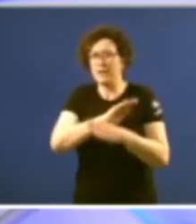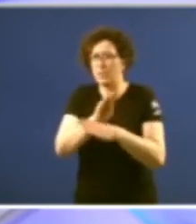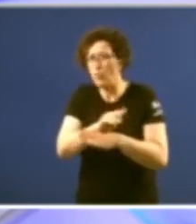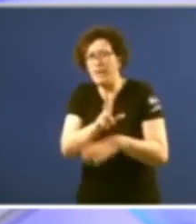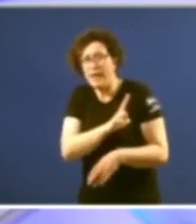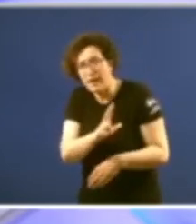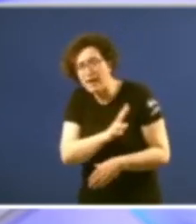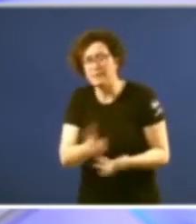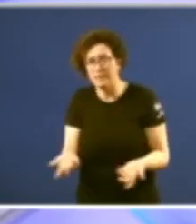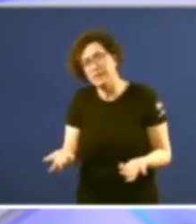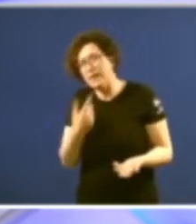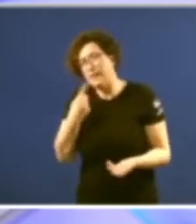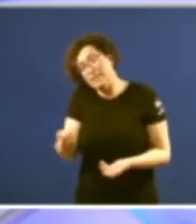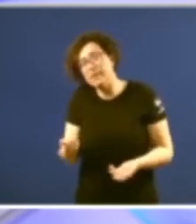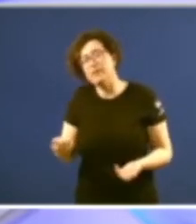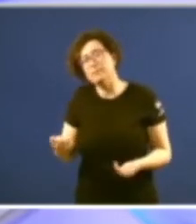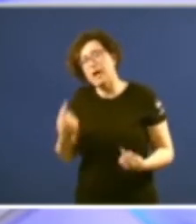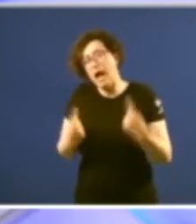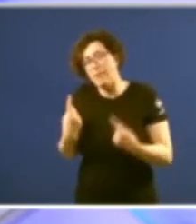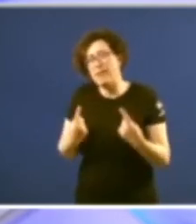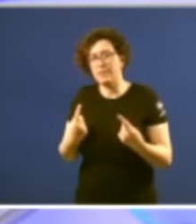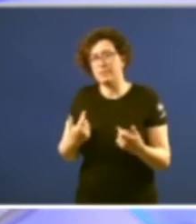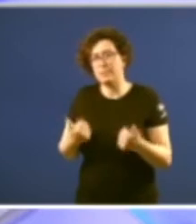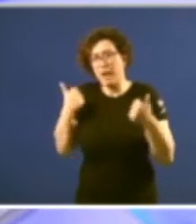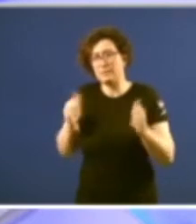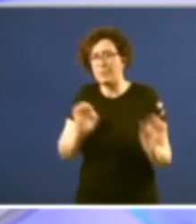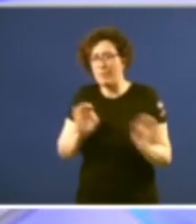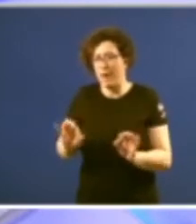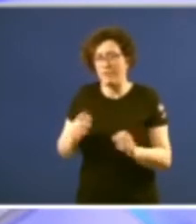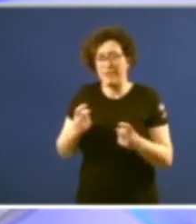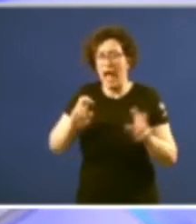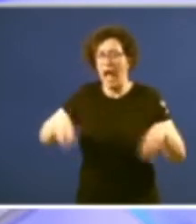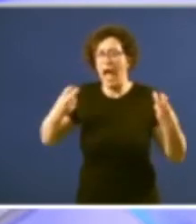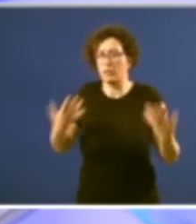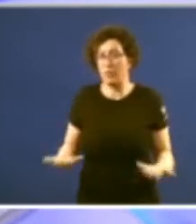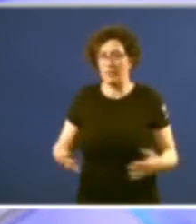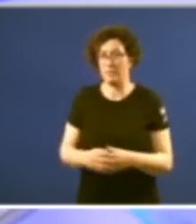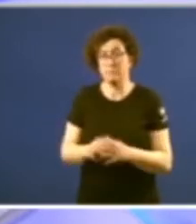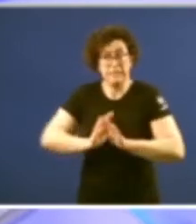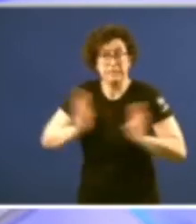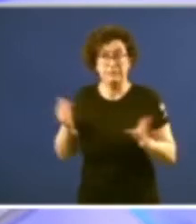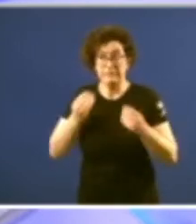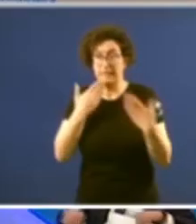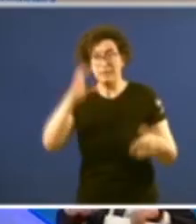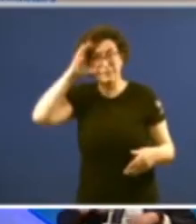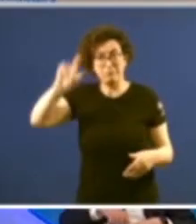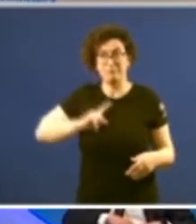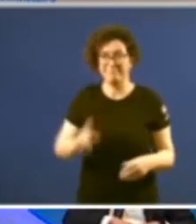pois hai que preparala un pouco mellor poñela o día así que nada moitas gracias pola escoita